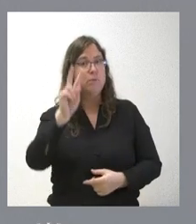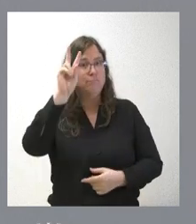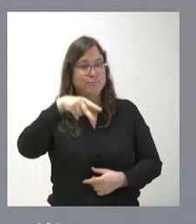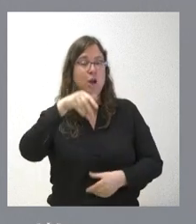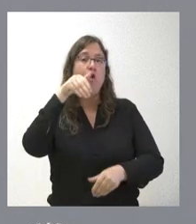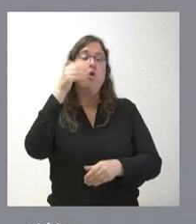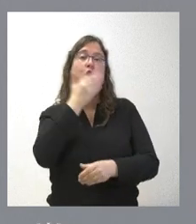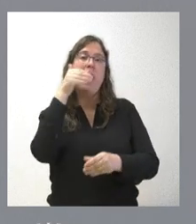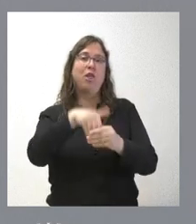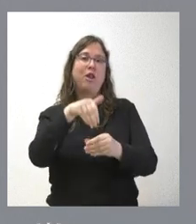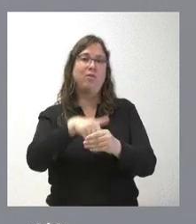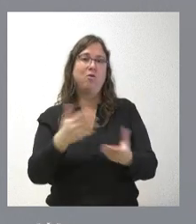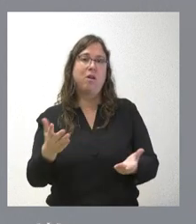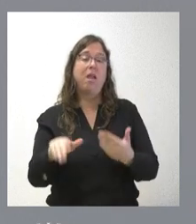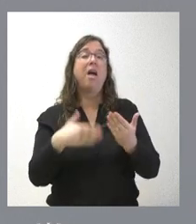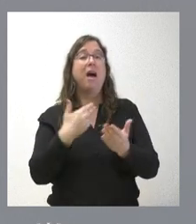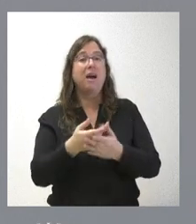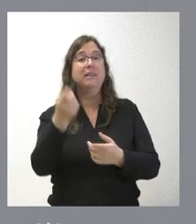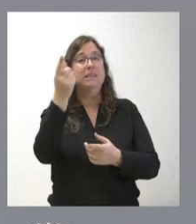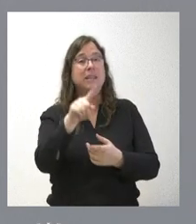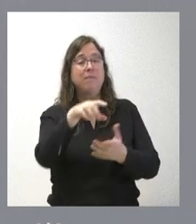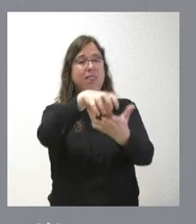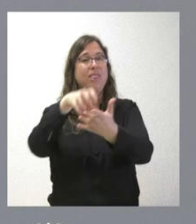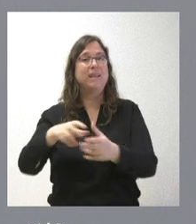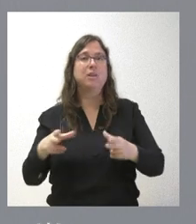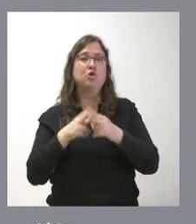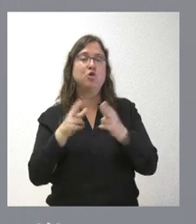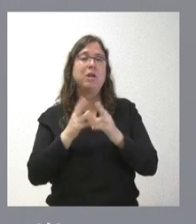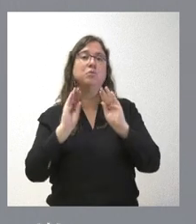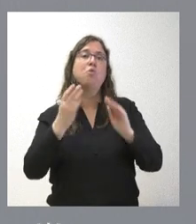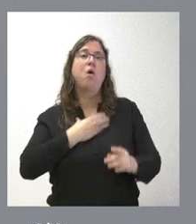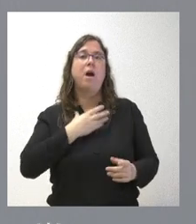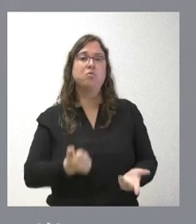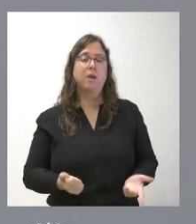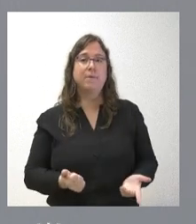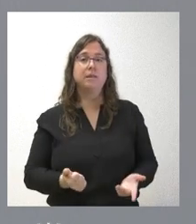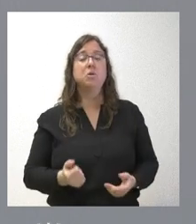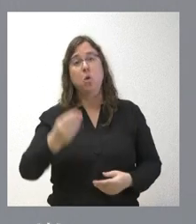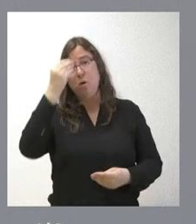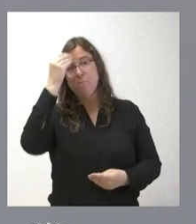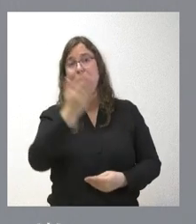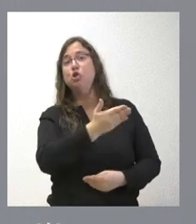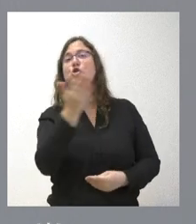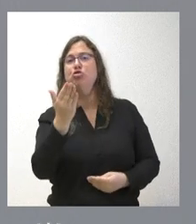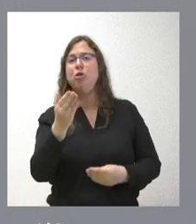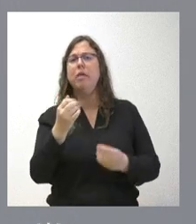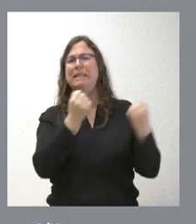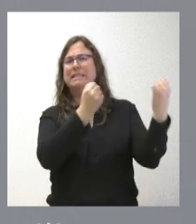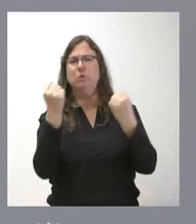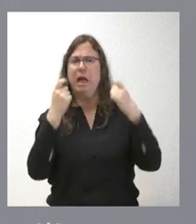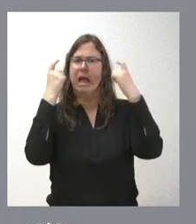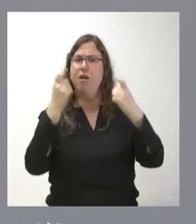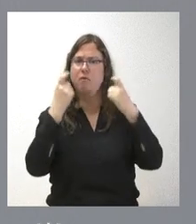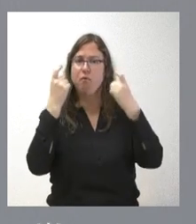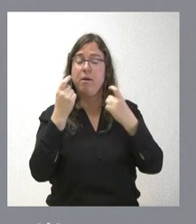y, a veces, también los centros sociales de los ayuntamientos pueden ser colegios electorales. Yo creo que también el resto de instituciones hará un esfuerzo en ese sentido. Yo creo que